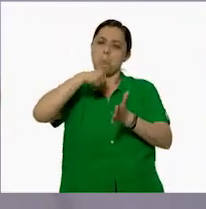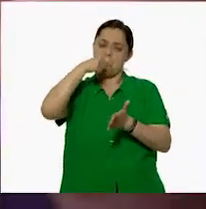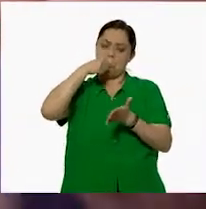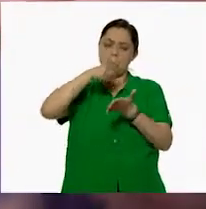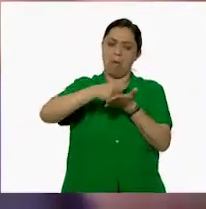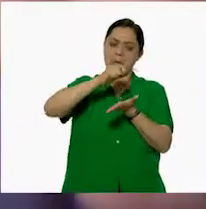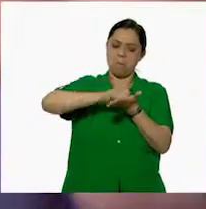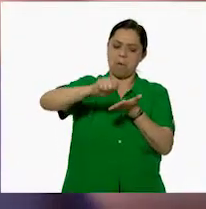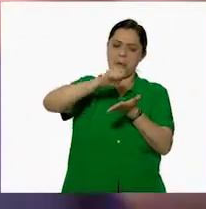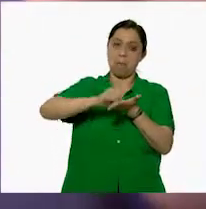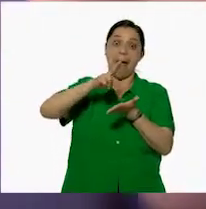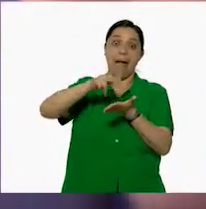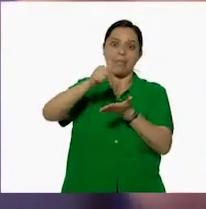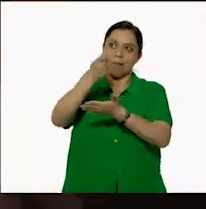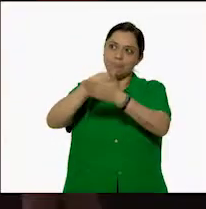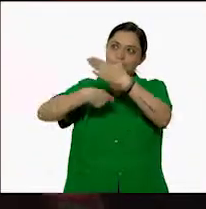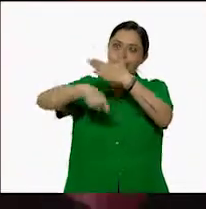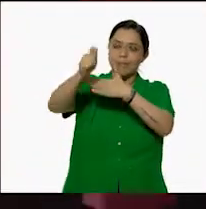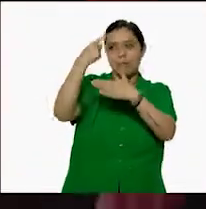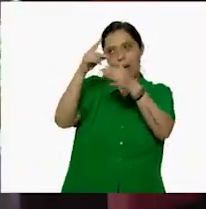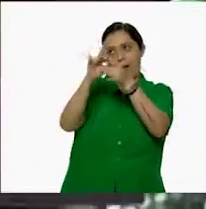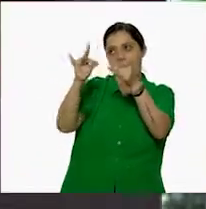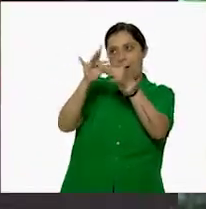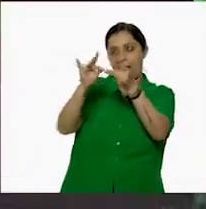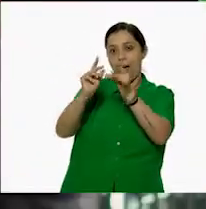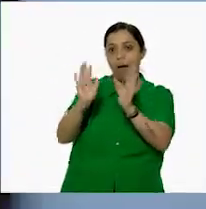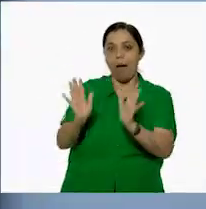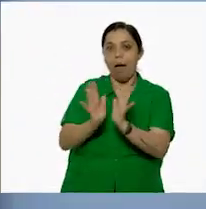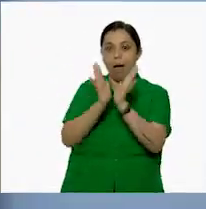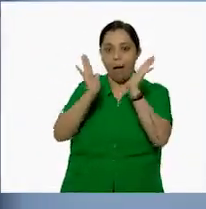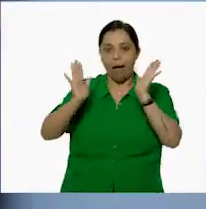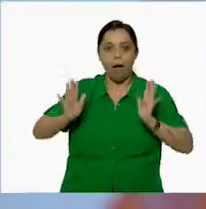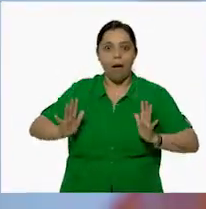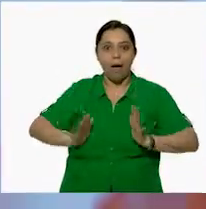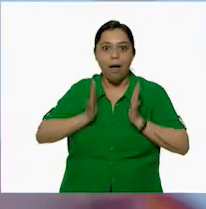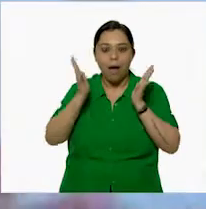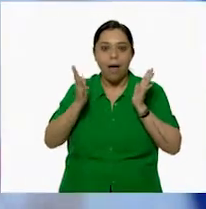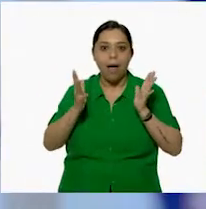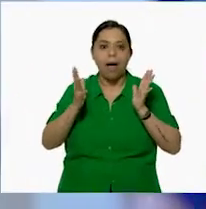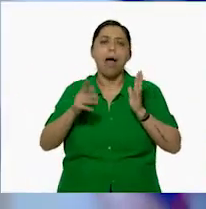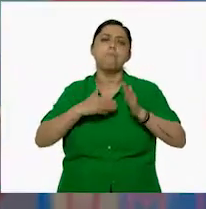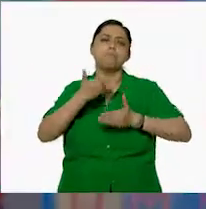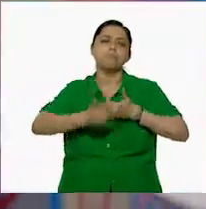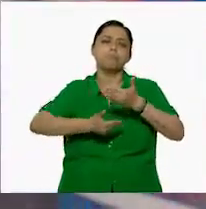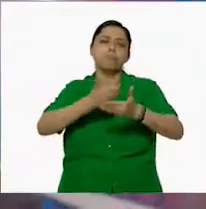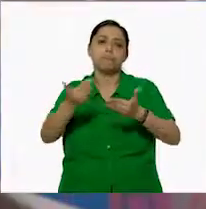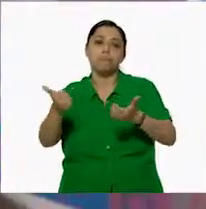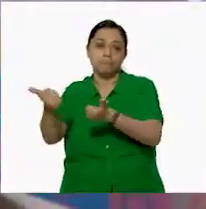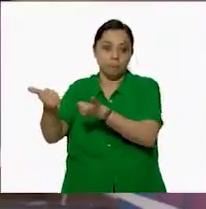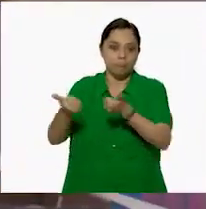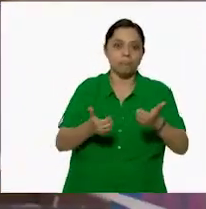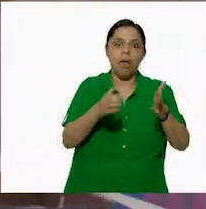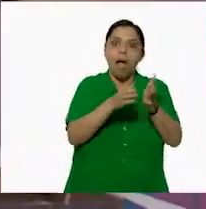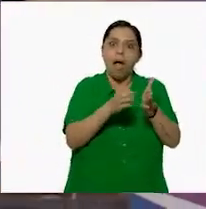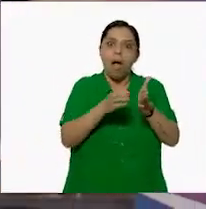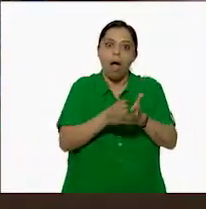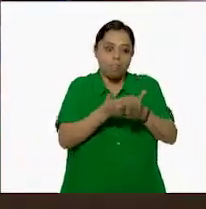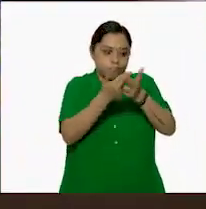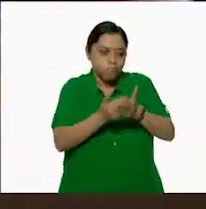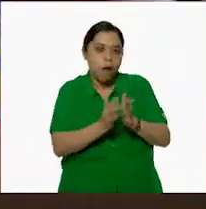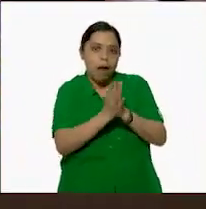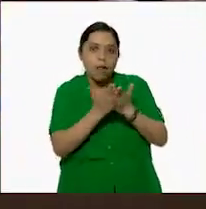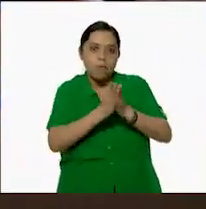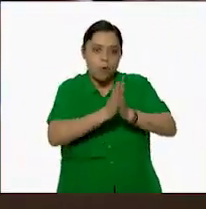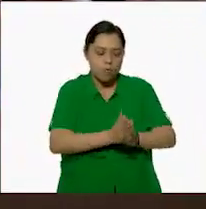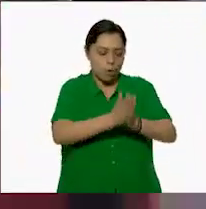NASA para contarles mi sueño. Para mi sorpresa y la de mi familia, tiempo después llegó una caja llena de libros que abrieron mi mundo